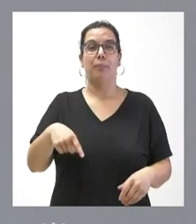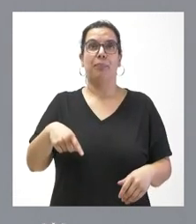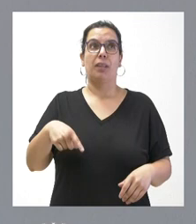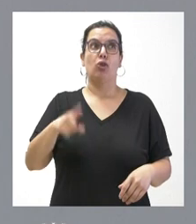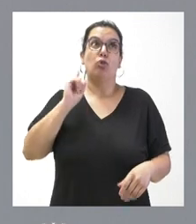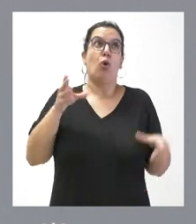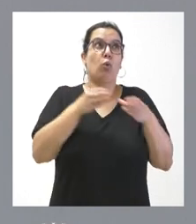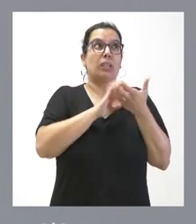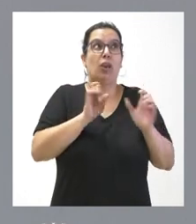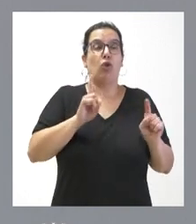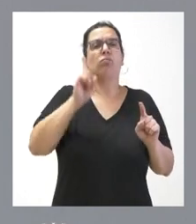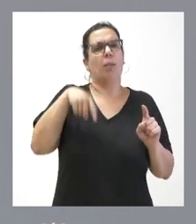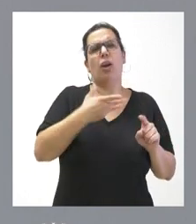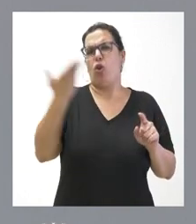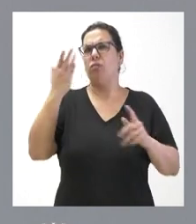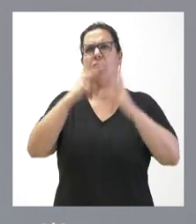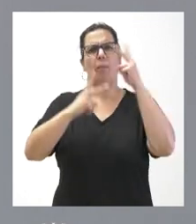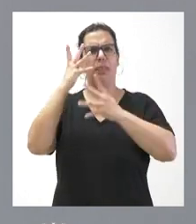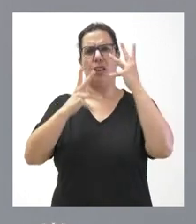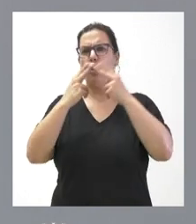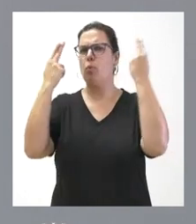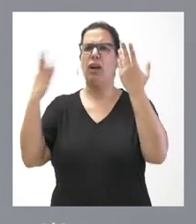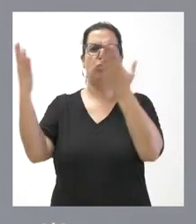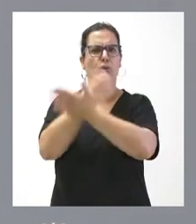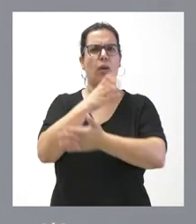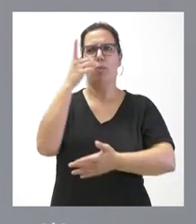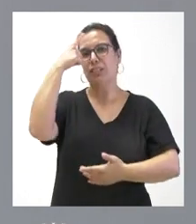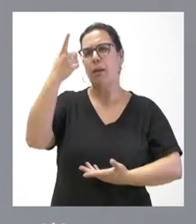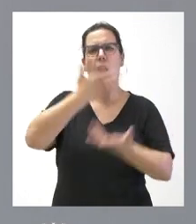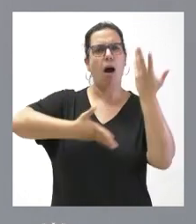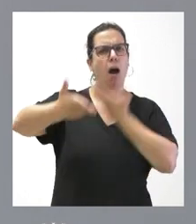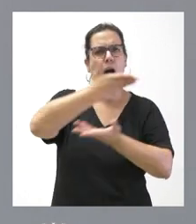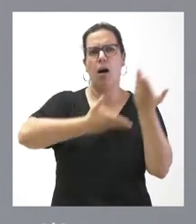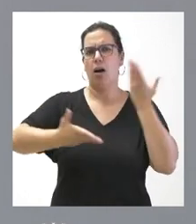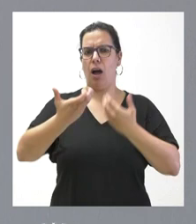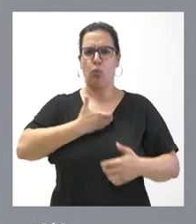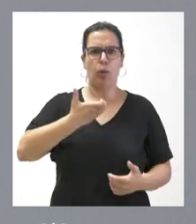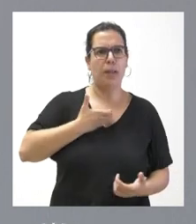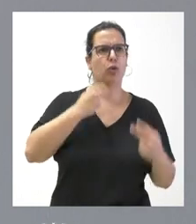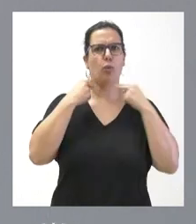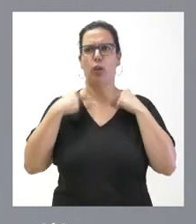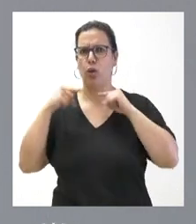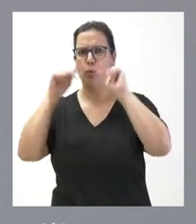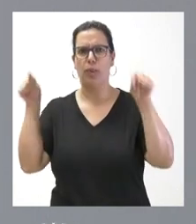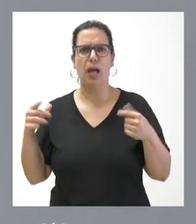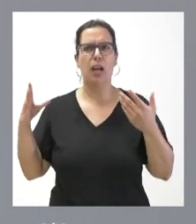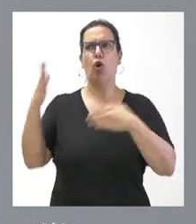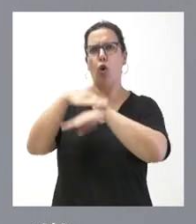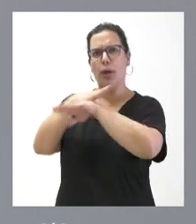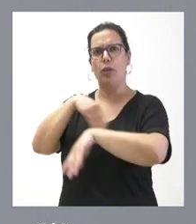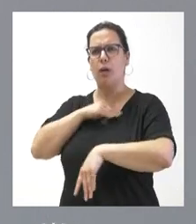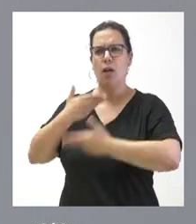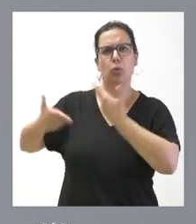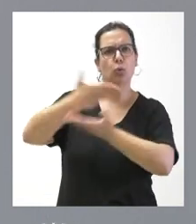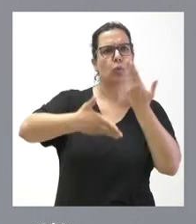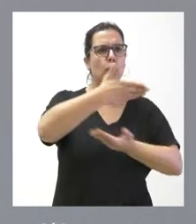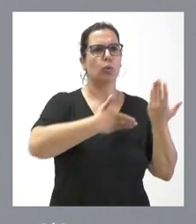la Junta de Castilla y León, sino de otras Administraciones públicas. Colaboramos, como ustedes saben, muy activamente con los ayuntamientos, con las diputaciones provinciales. Lo hicimos con el Gobierno de España, con